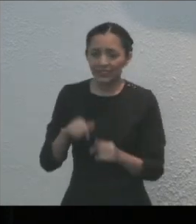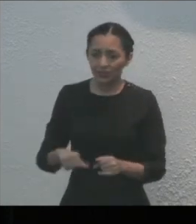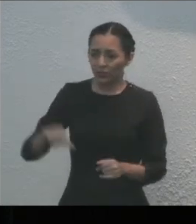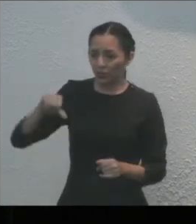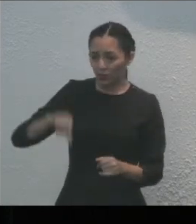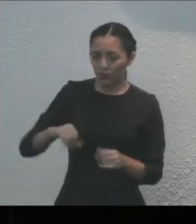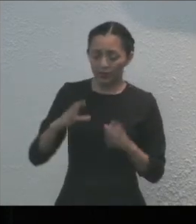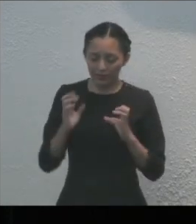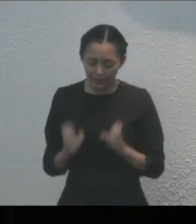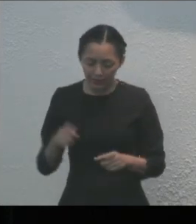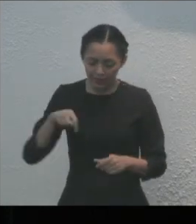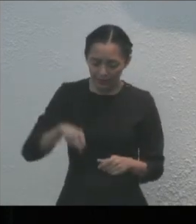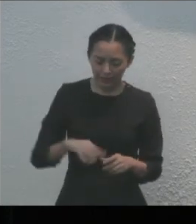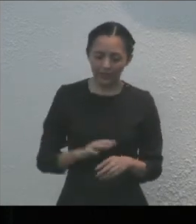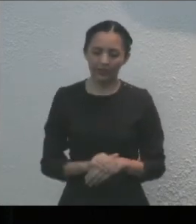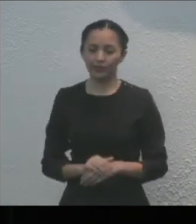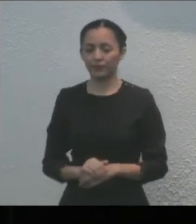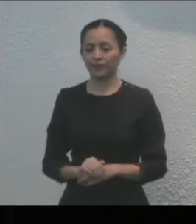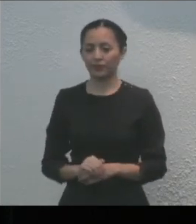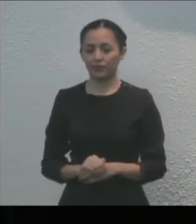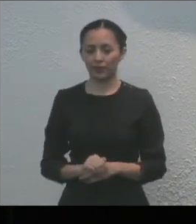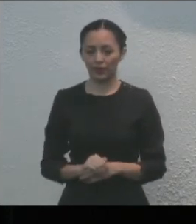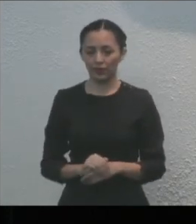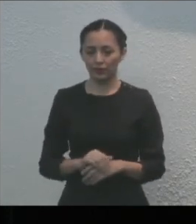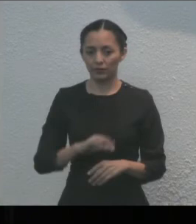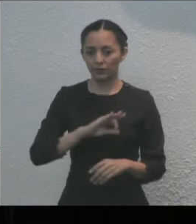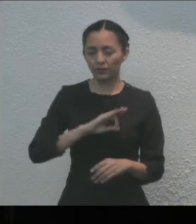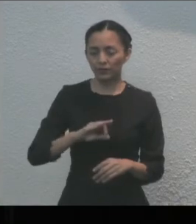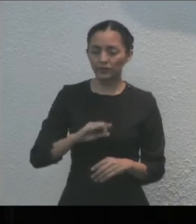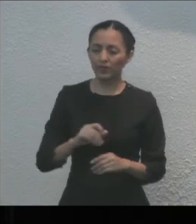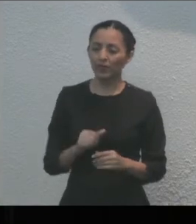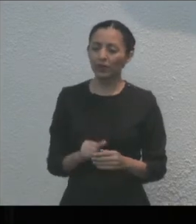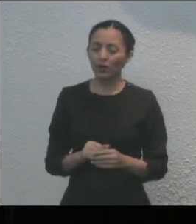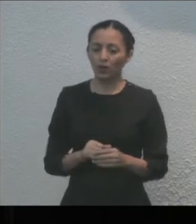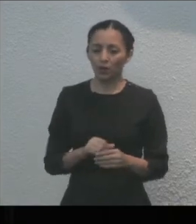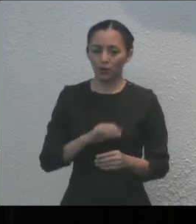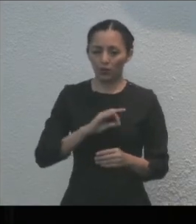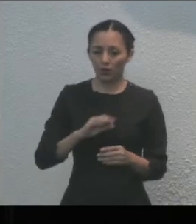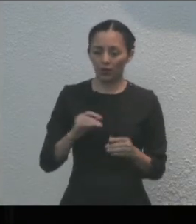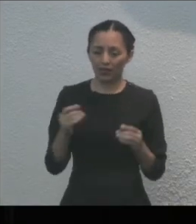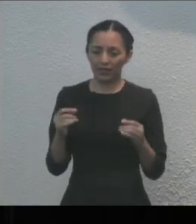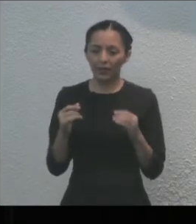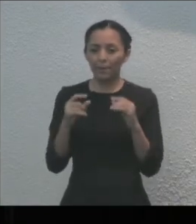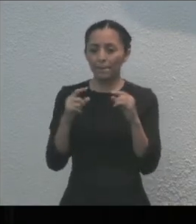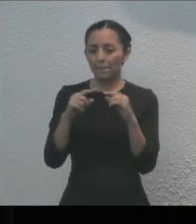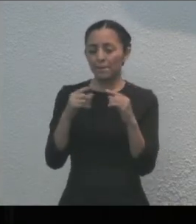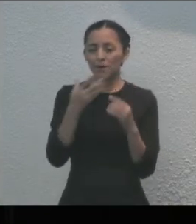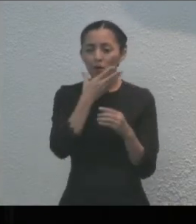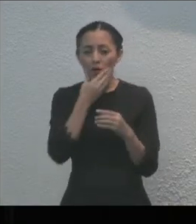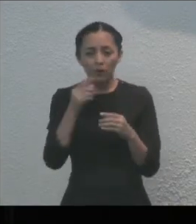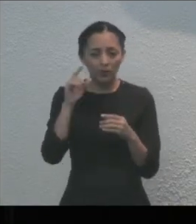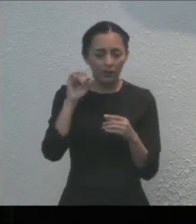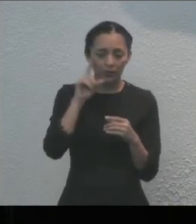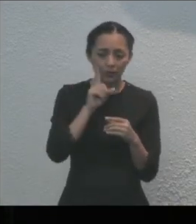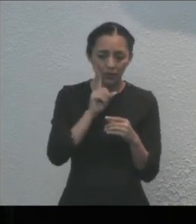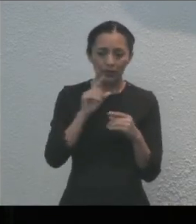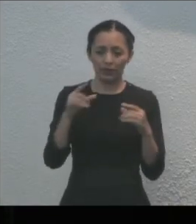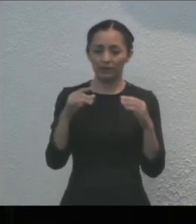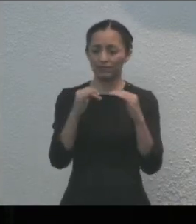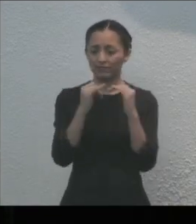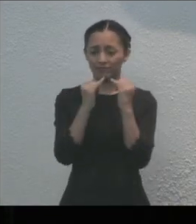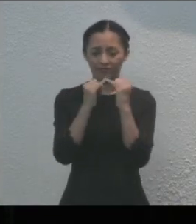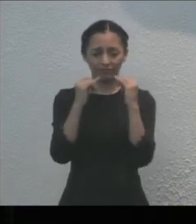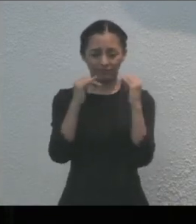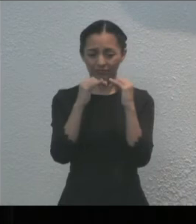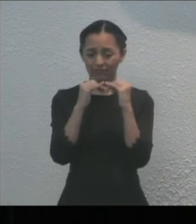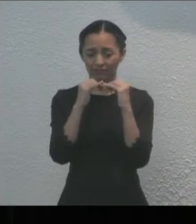pugnando por paridad total, por igualdad total, por igualdad de decisiones, por igualdad